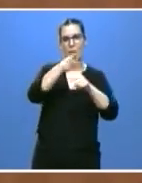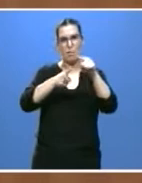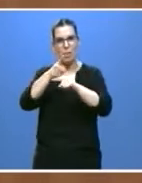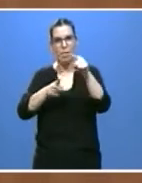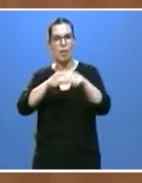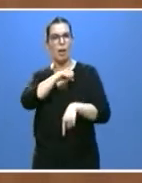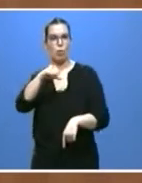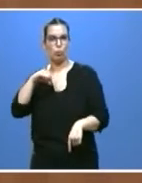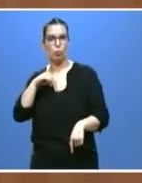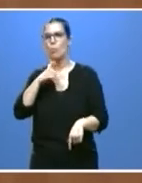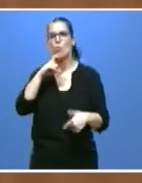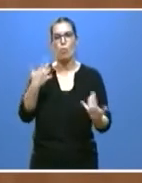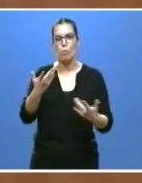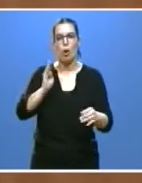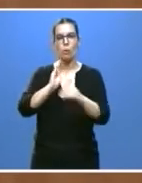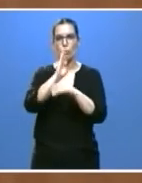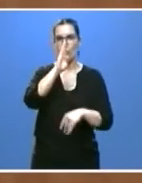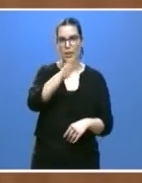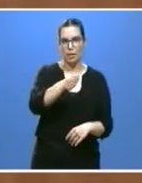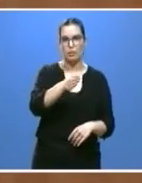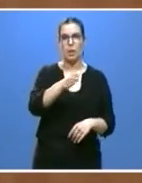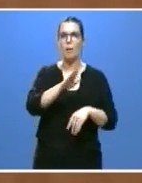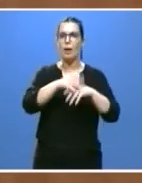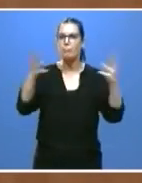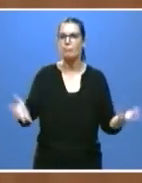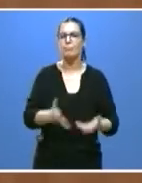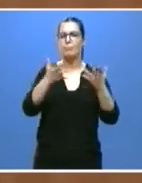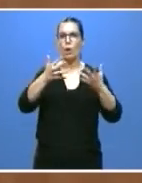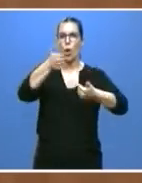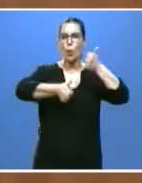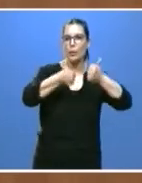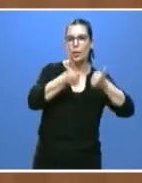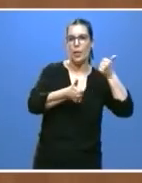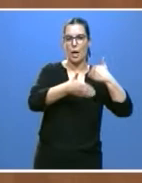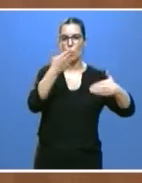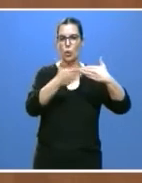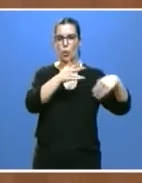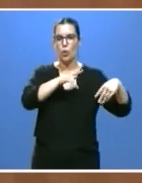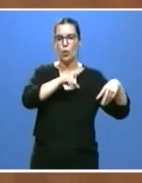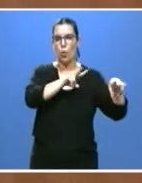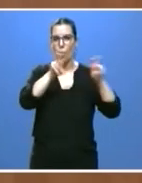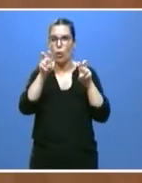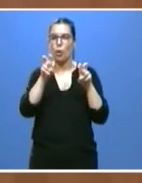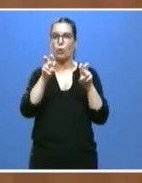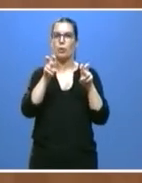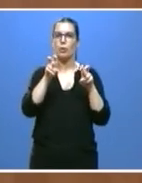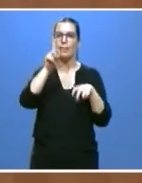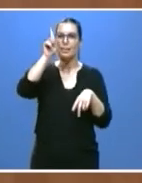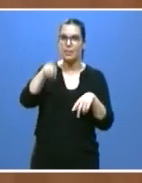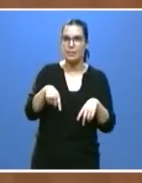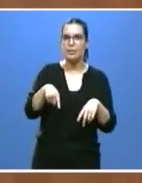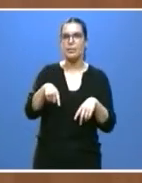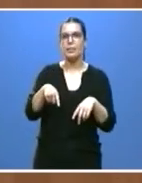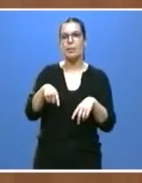estableciendo ayudas directas para impulsar la competitividad, la innovación empresarial y favorecer el